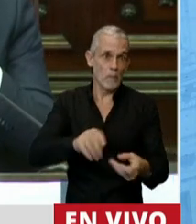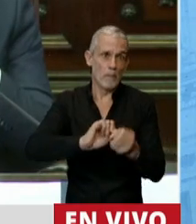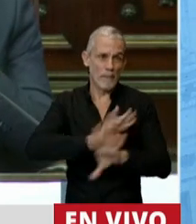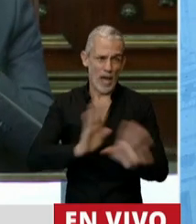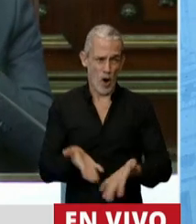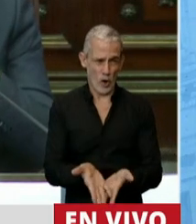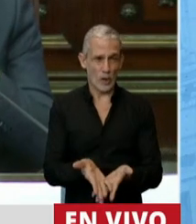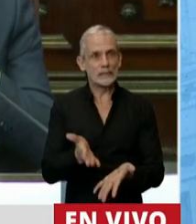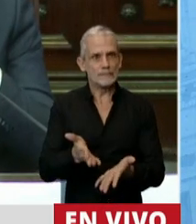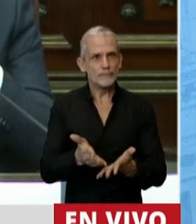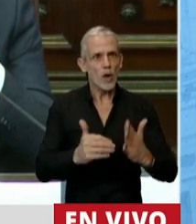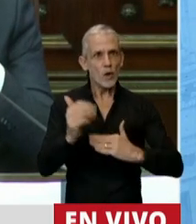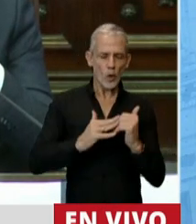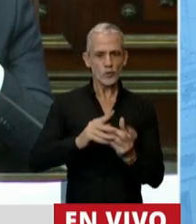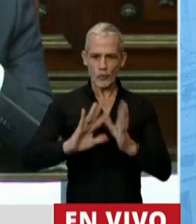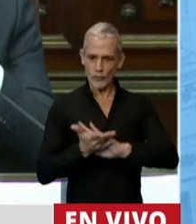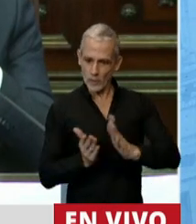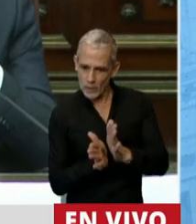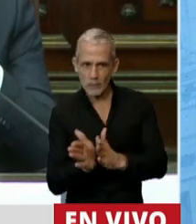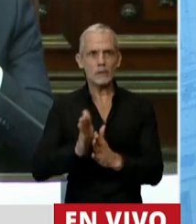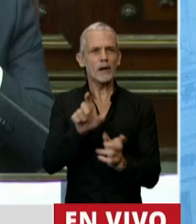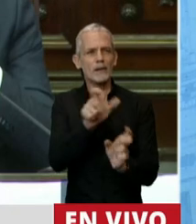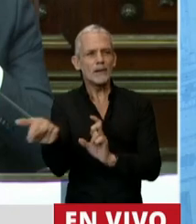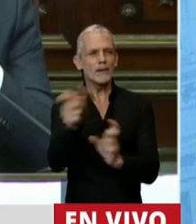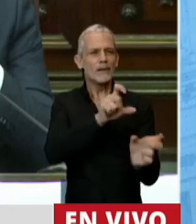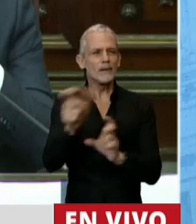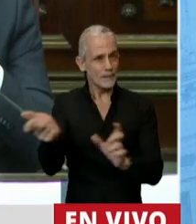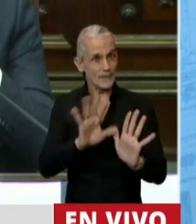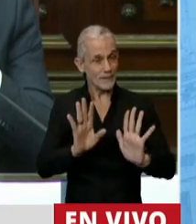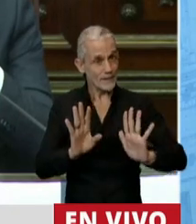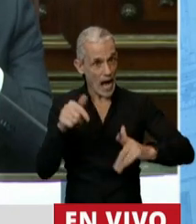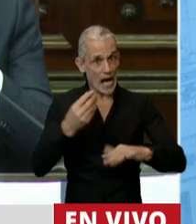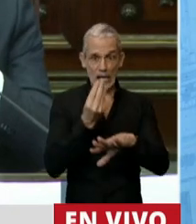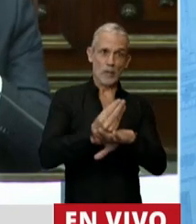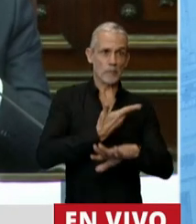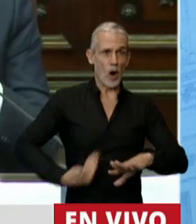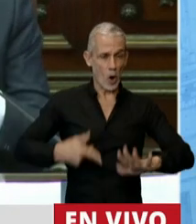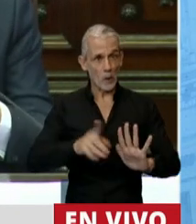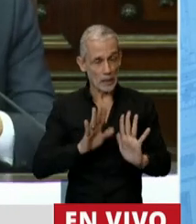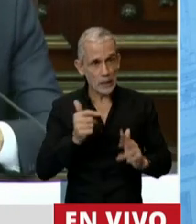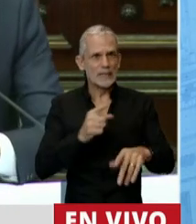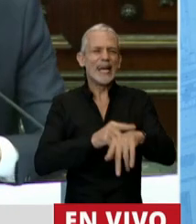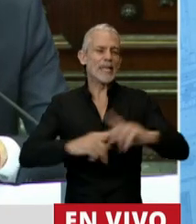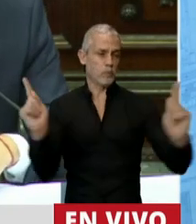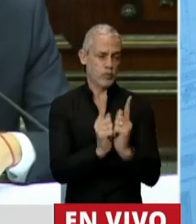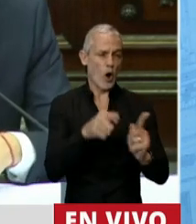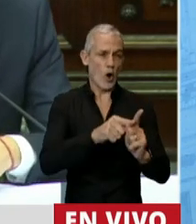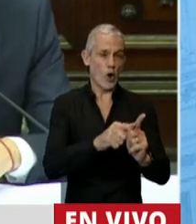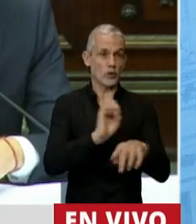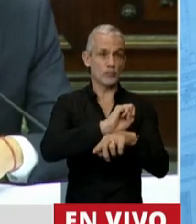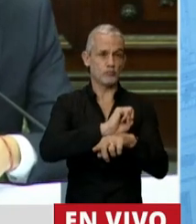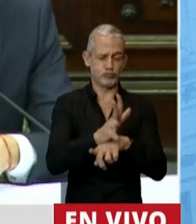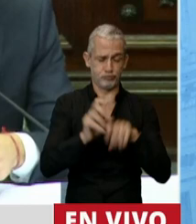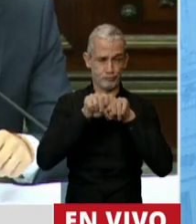se construye una salida política que fue la alternancia del gobierno y ahí nos pusimos a gobernar. Y la verdad es que hubo muy poco tiempo y enseguida vino la